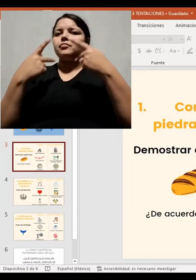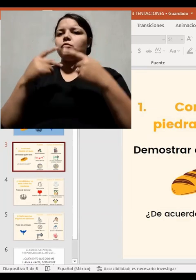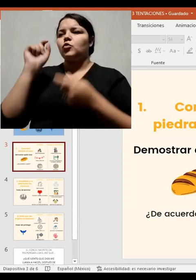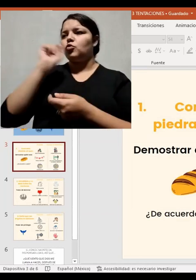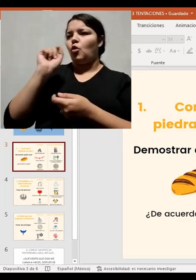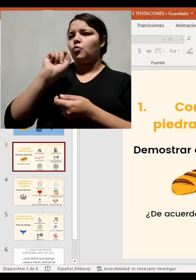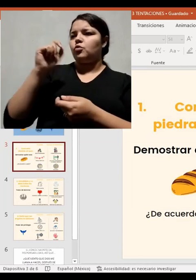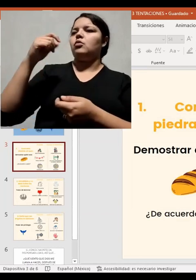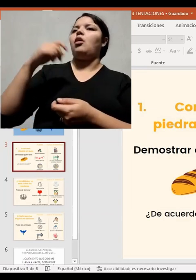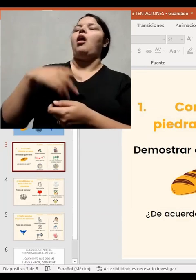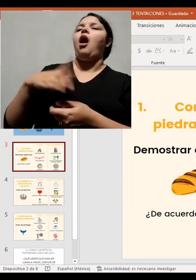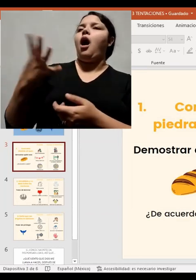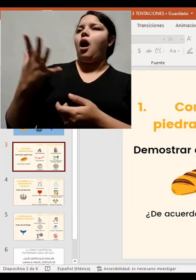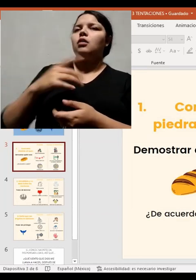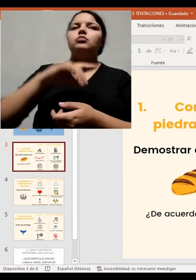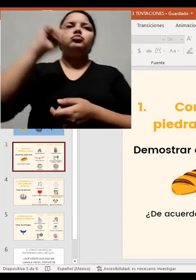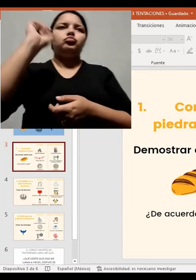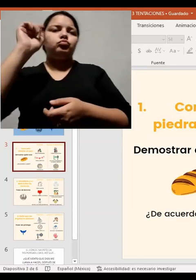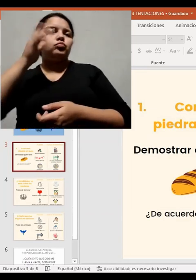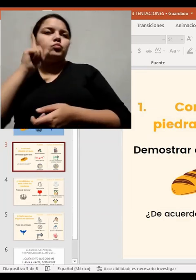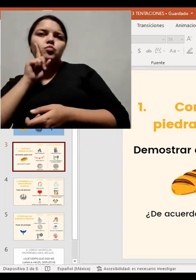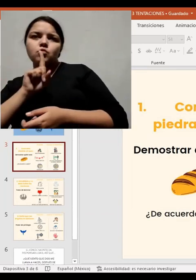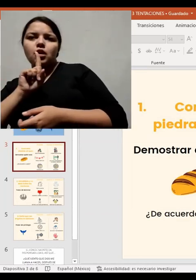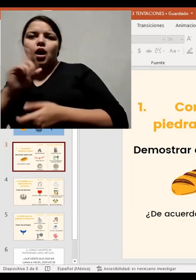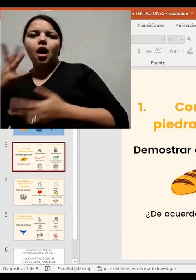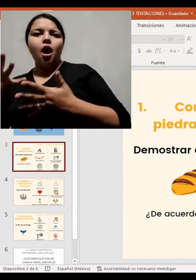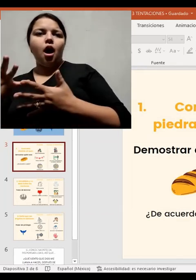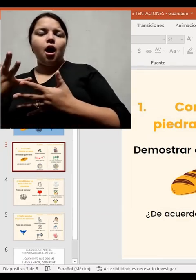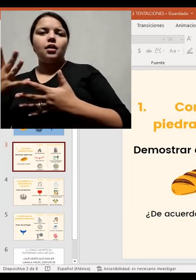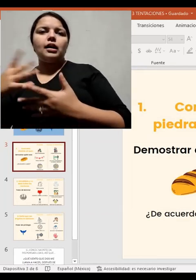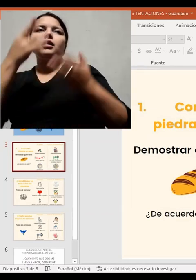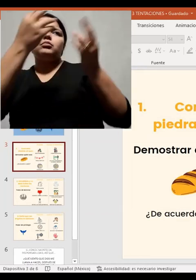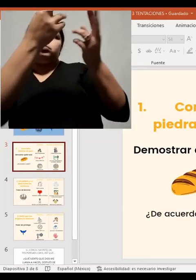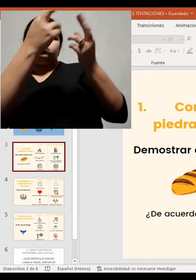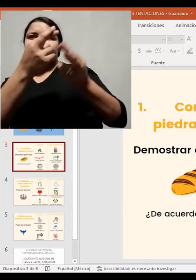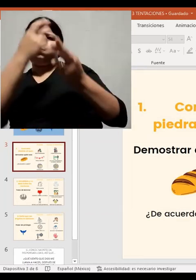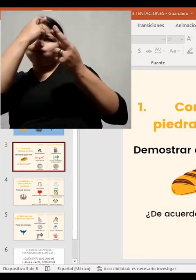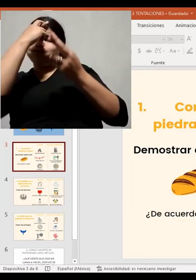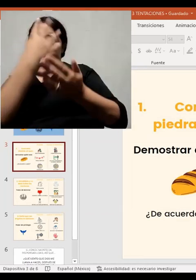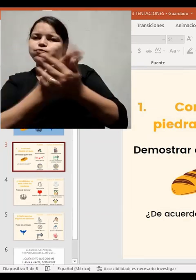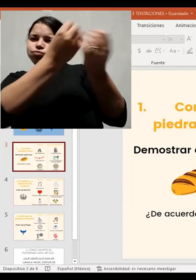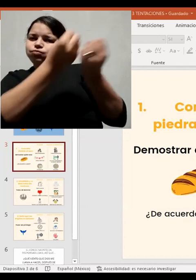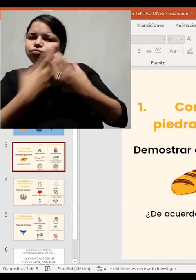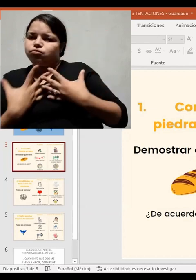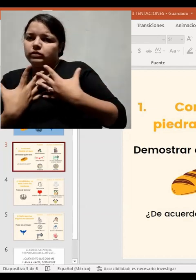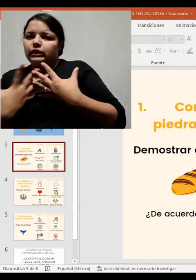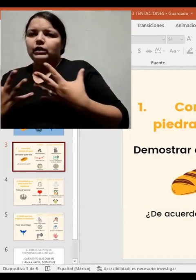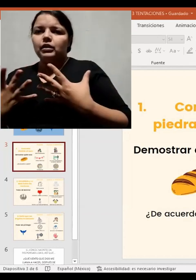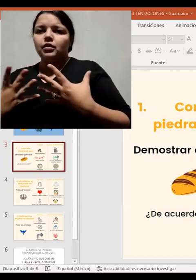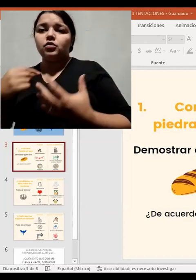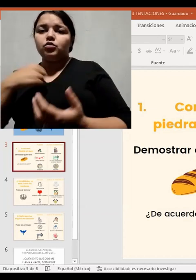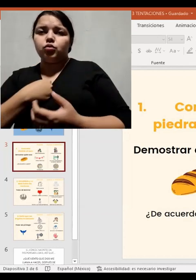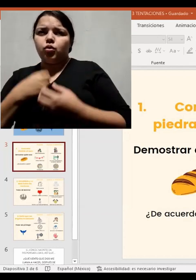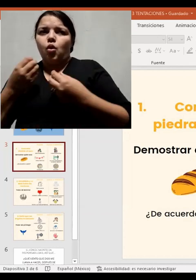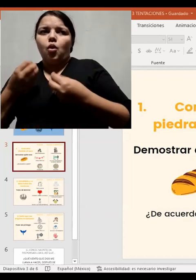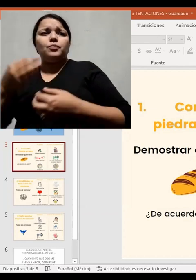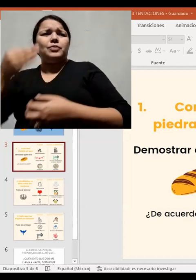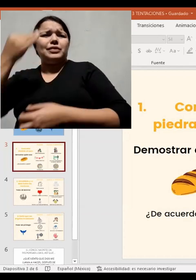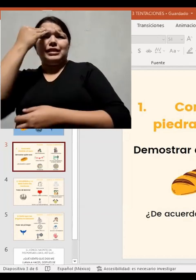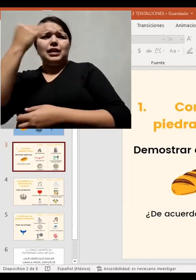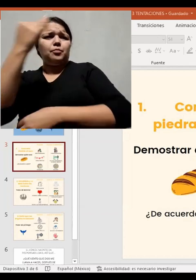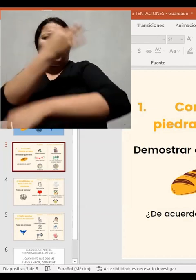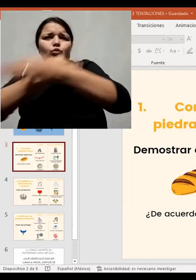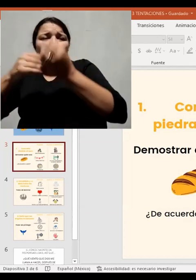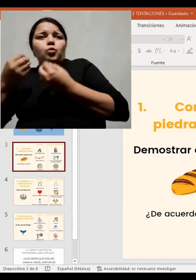pareja, uno de los elementos en los que hemos visto que les funciona a las parejas, es que sí, dedico mi tiempo a ti, puedo hacer